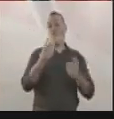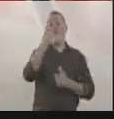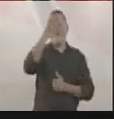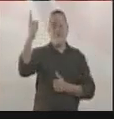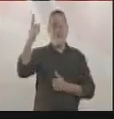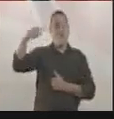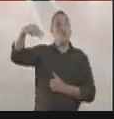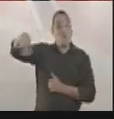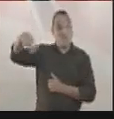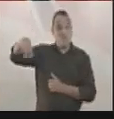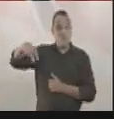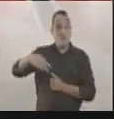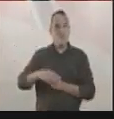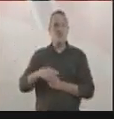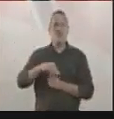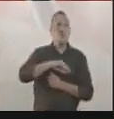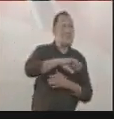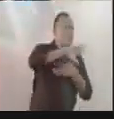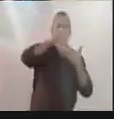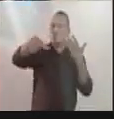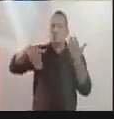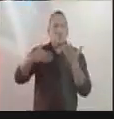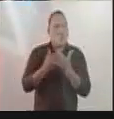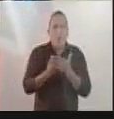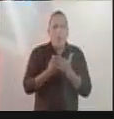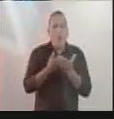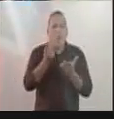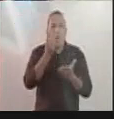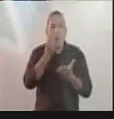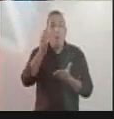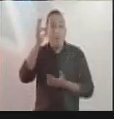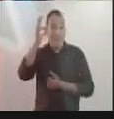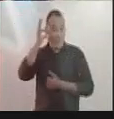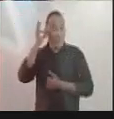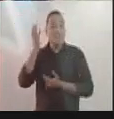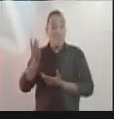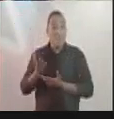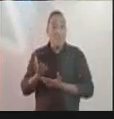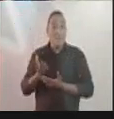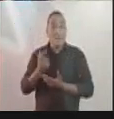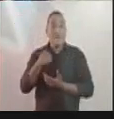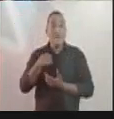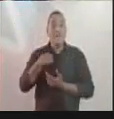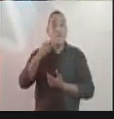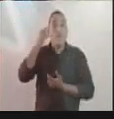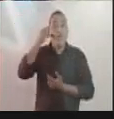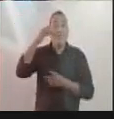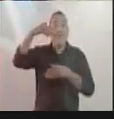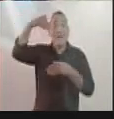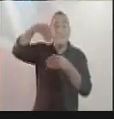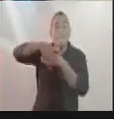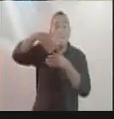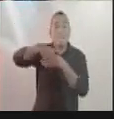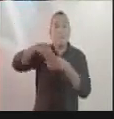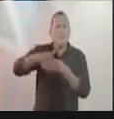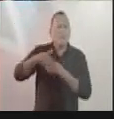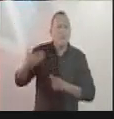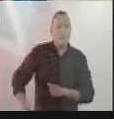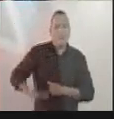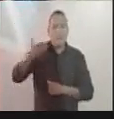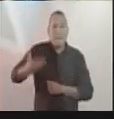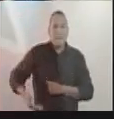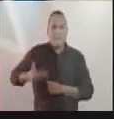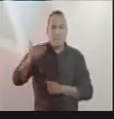preferencia el día 21 de noviembre cuando todas y todos nos encontremos una vez más en torno a un